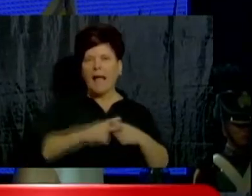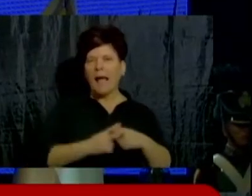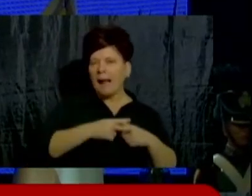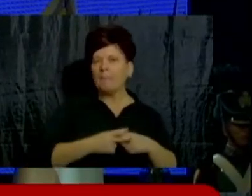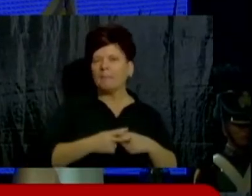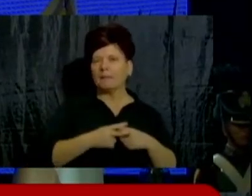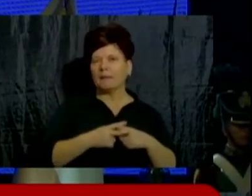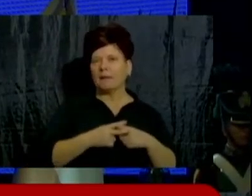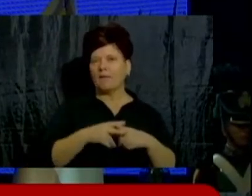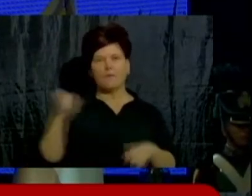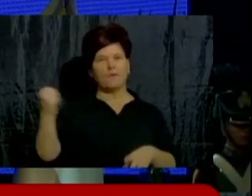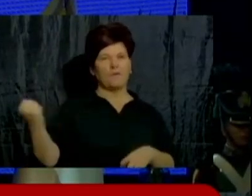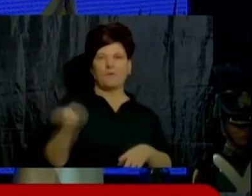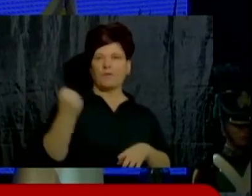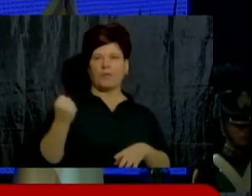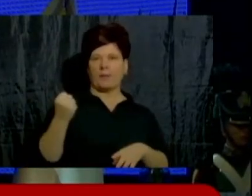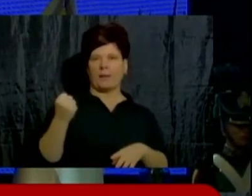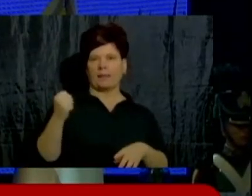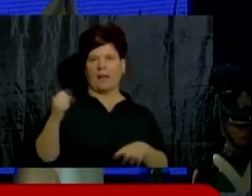fundamentales para la democracia.